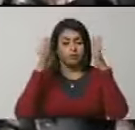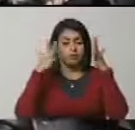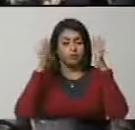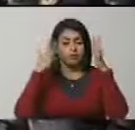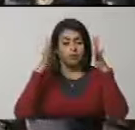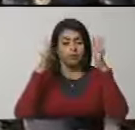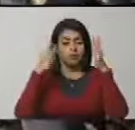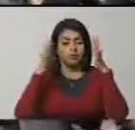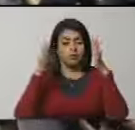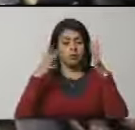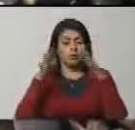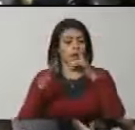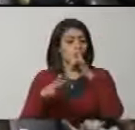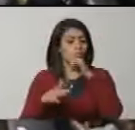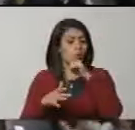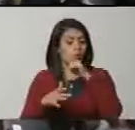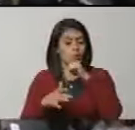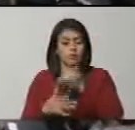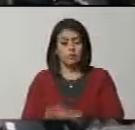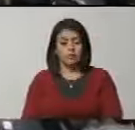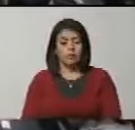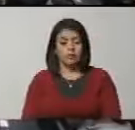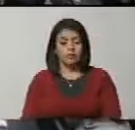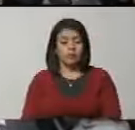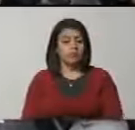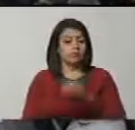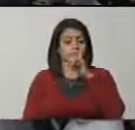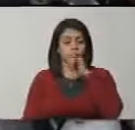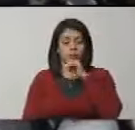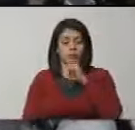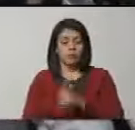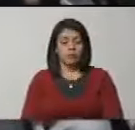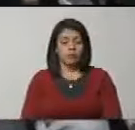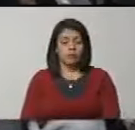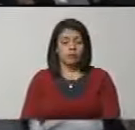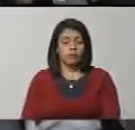No existe, no existe.